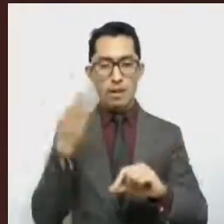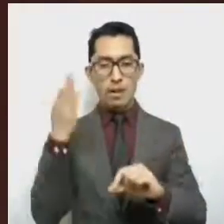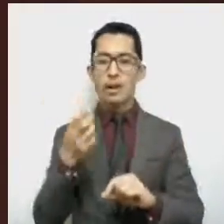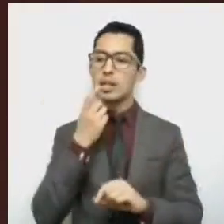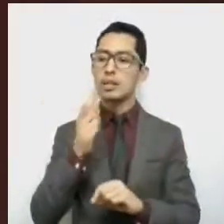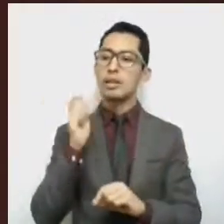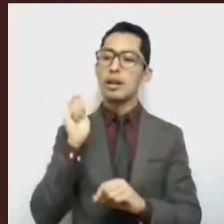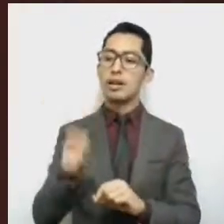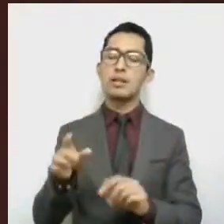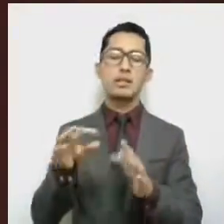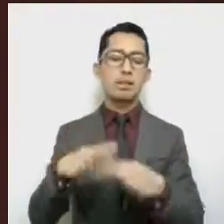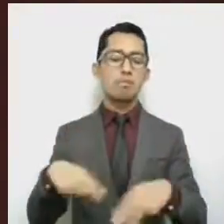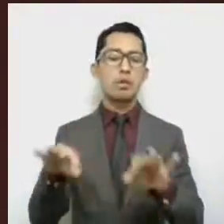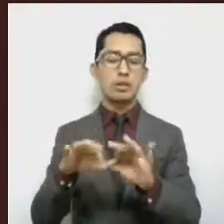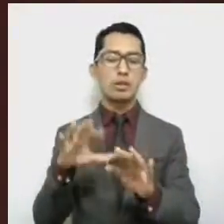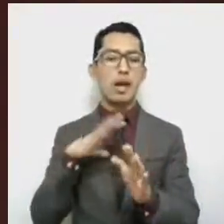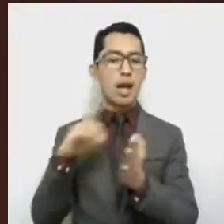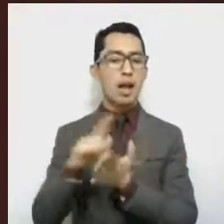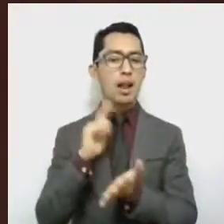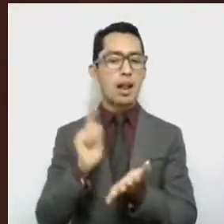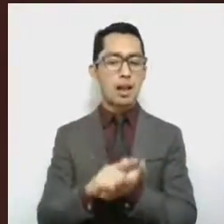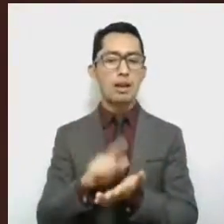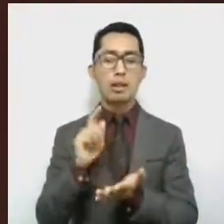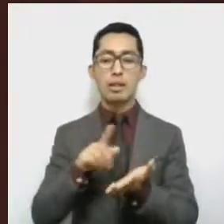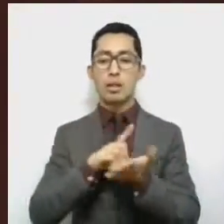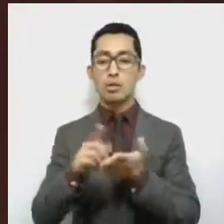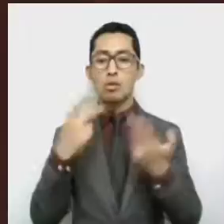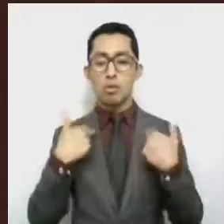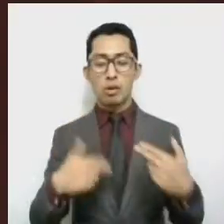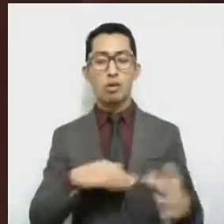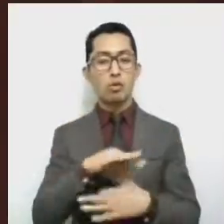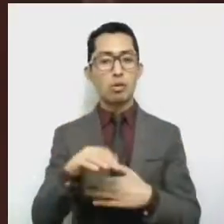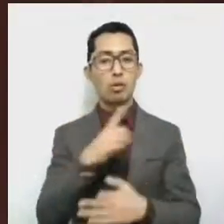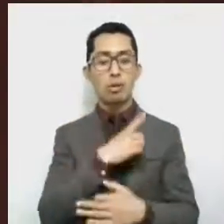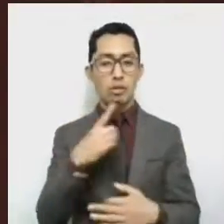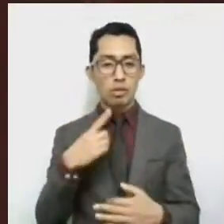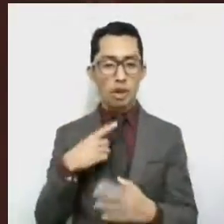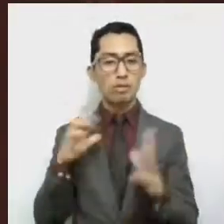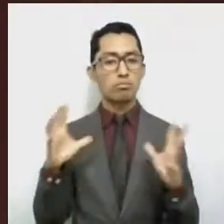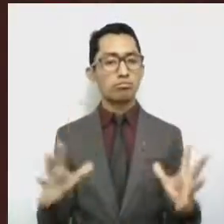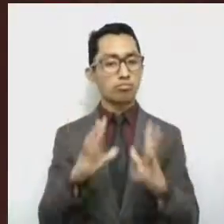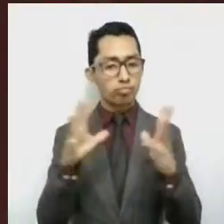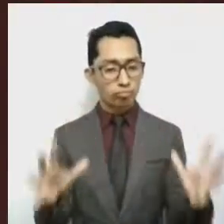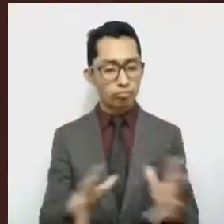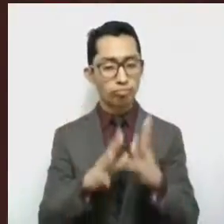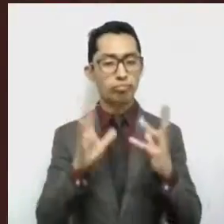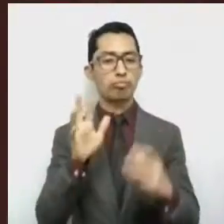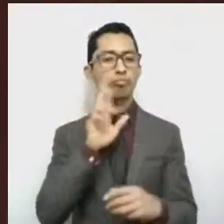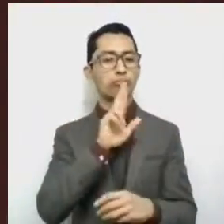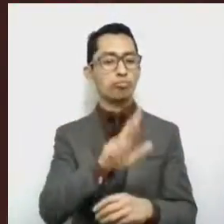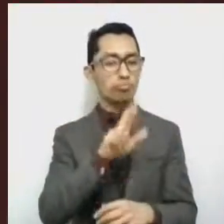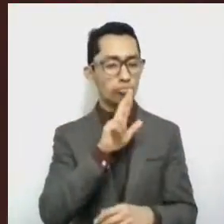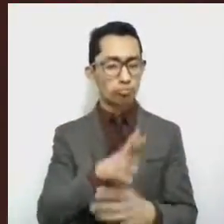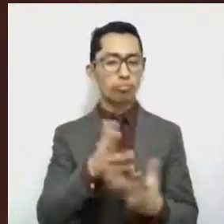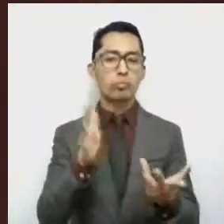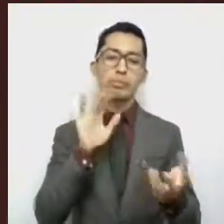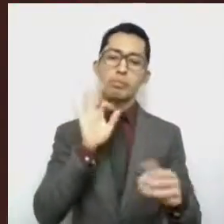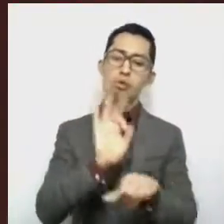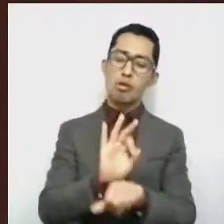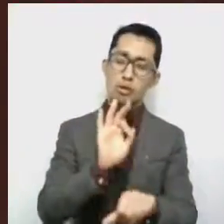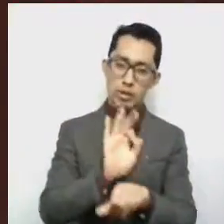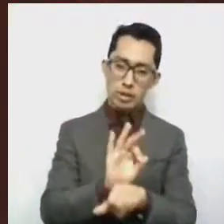imperativo legal de que todos los derechos humanos deben de ser promovidos, respetados, protegidos